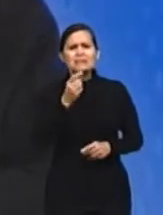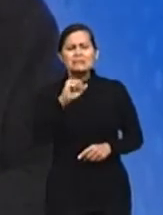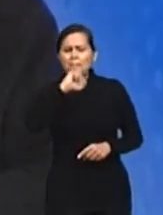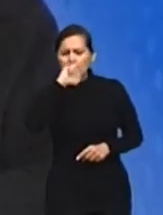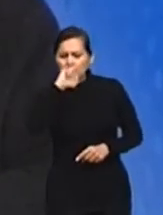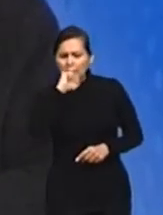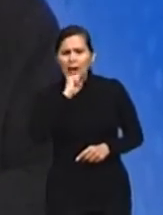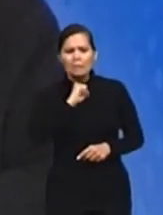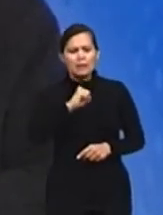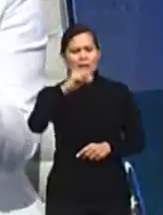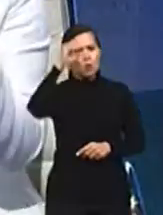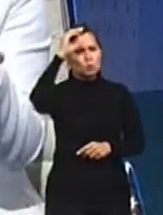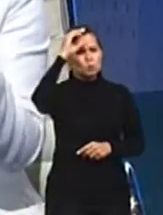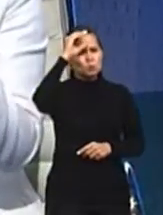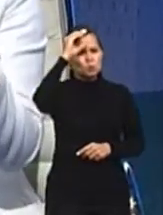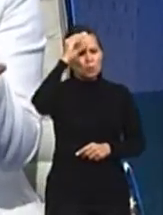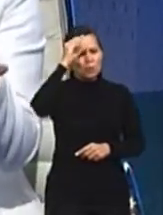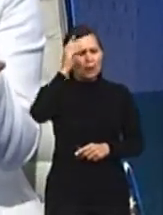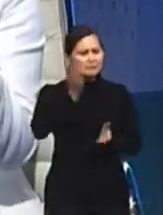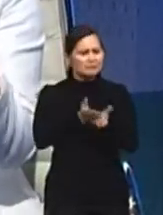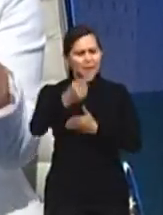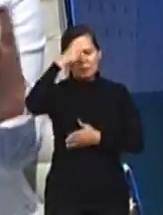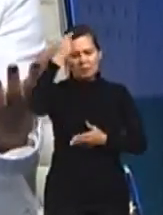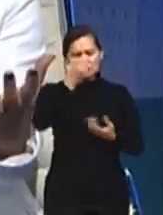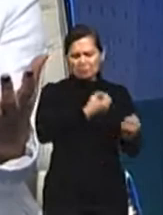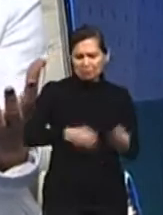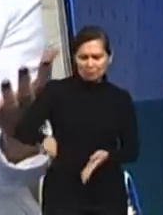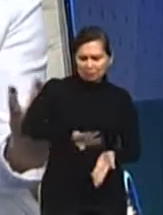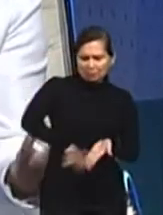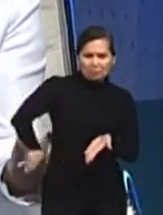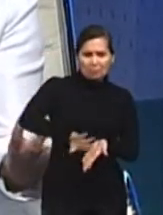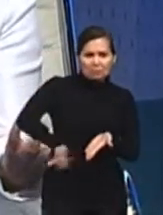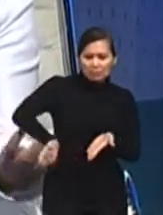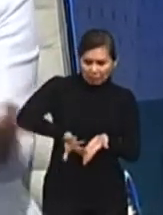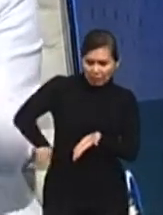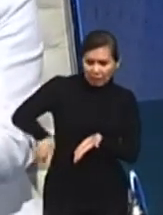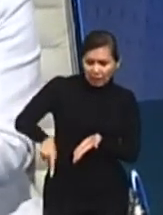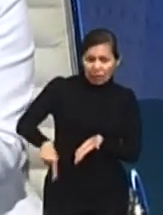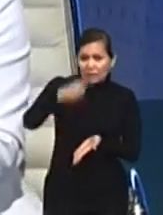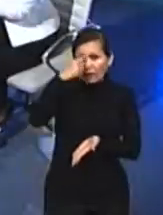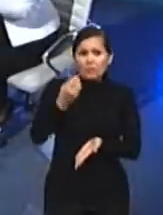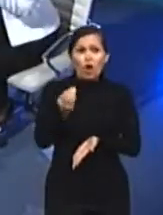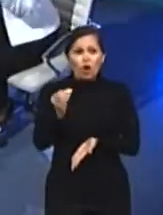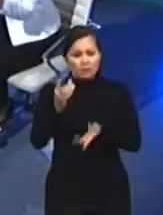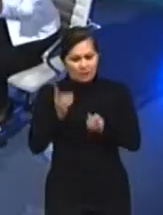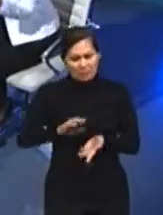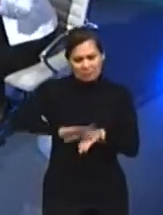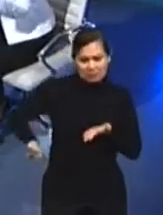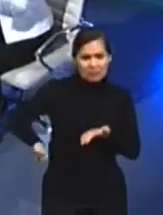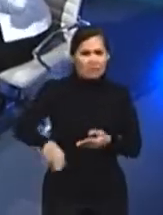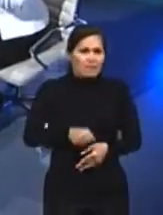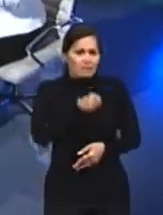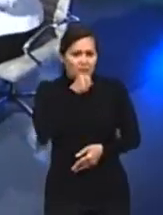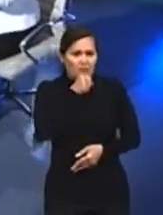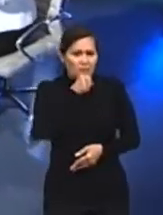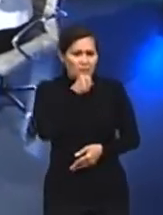cuando habla de la cultura del descarte, y justamente ubica en esa cultura del descarte, lamentablemente, a los jóvenes por un lado y a los ancianos por el otro, los dos extremos de la vida,